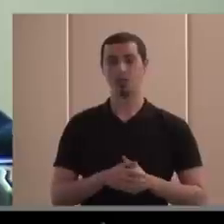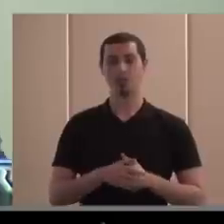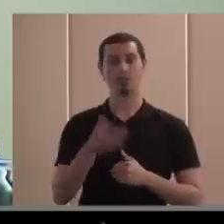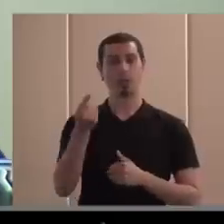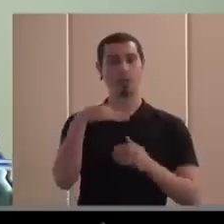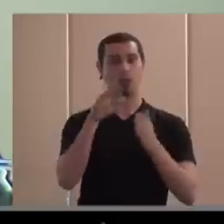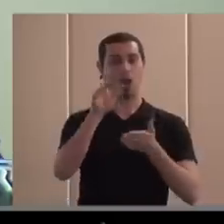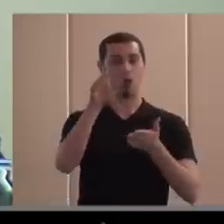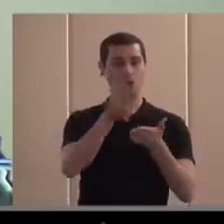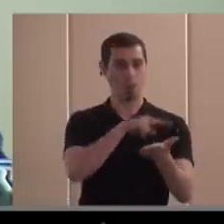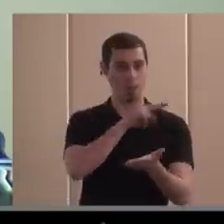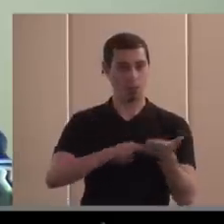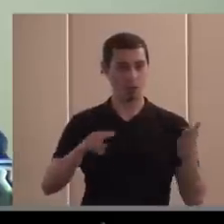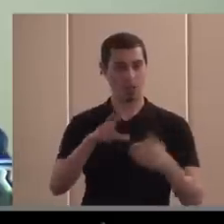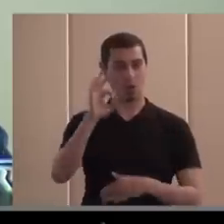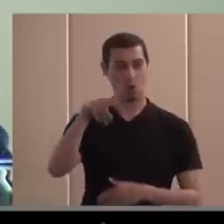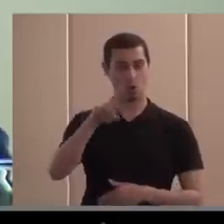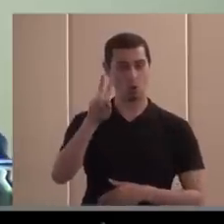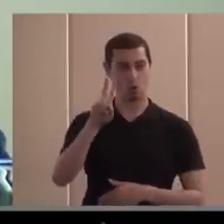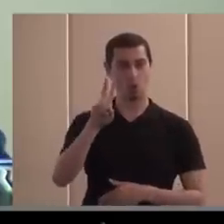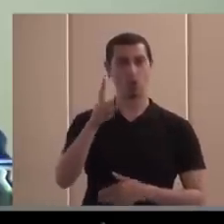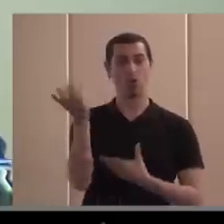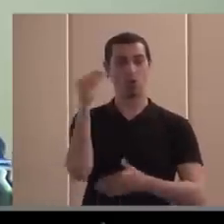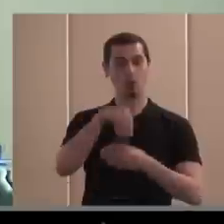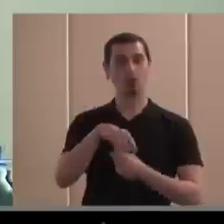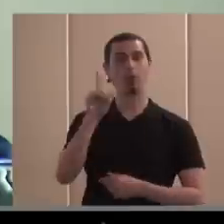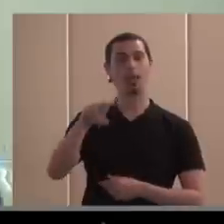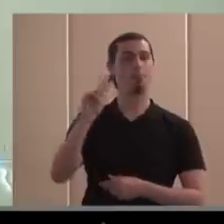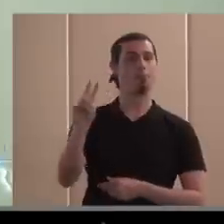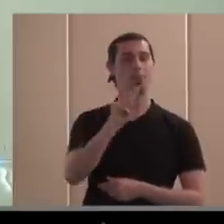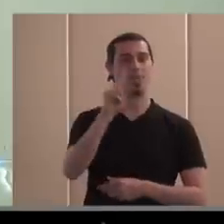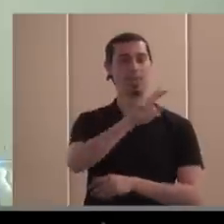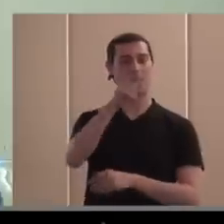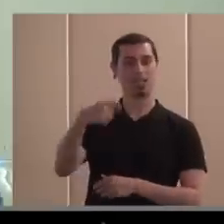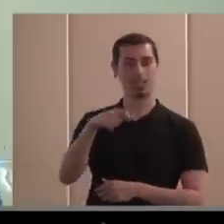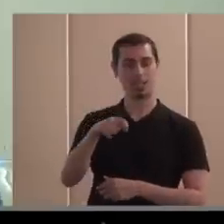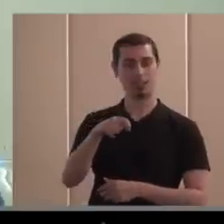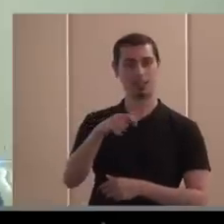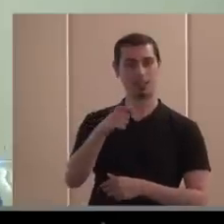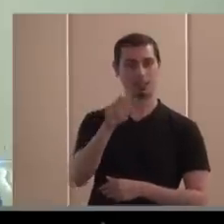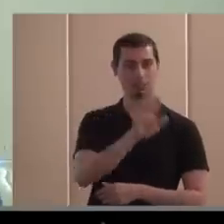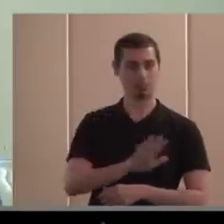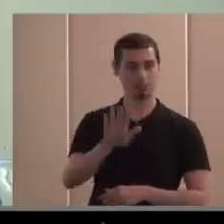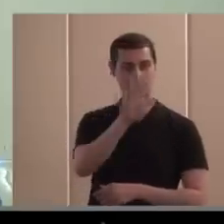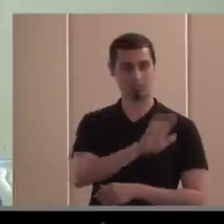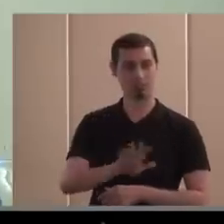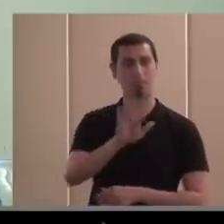la Convención de la ONU, Diversidad e Inclusión. Es vicepresidente del Consejo Nacional de Discapacidad y vocal del Real Patronato sobre